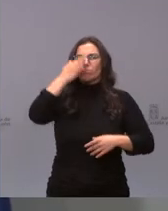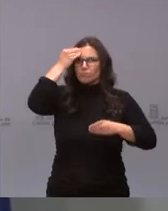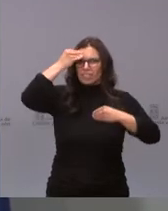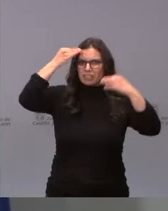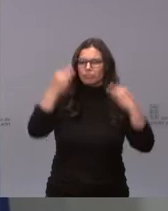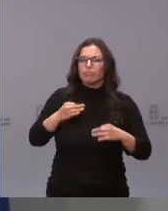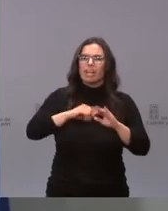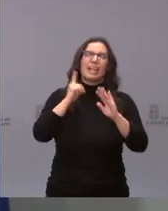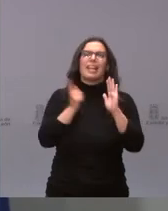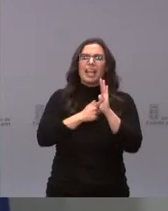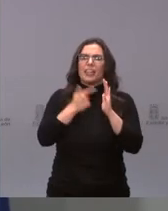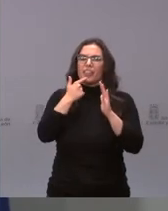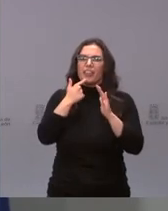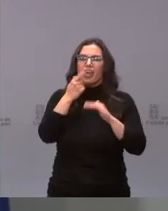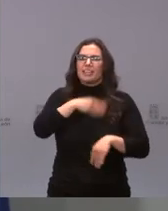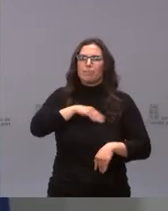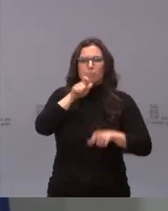ley, no lo admitiría.